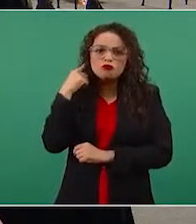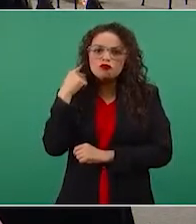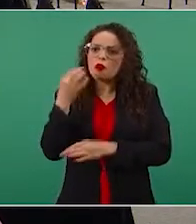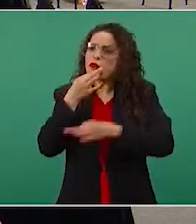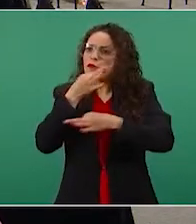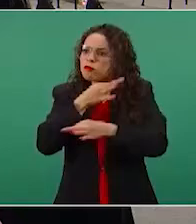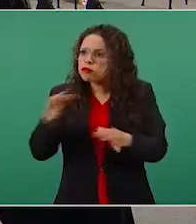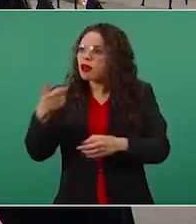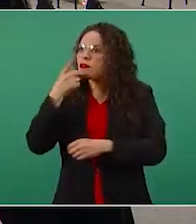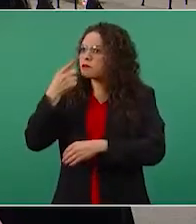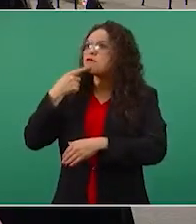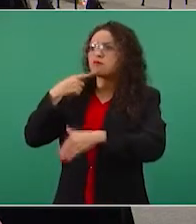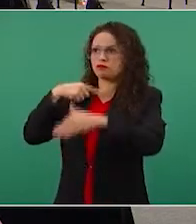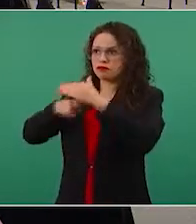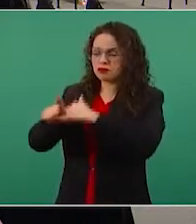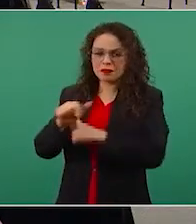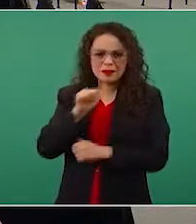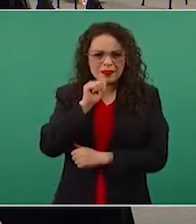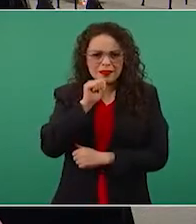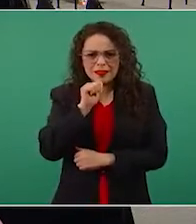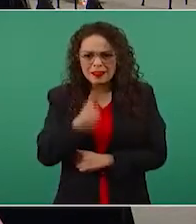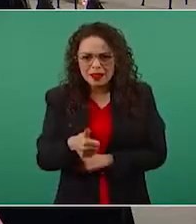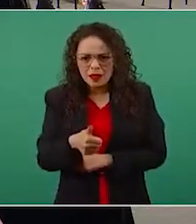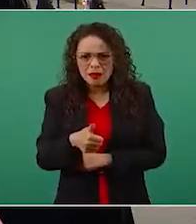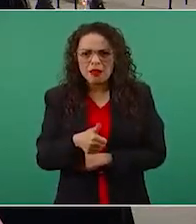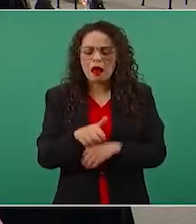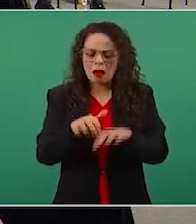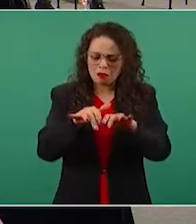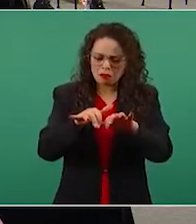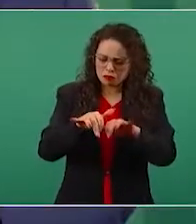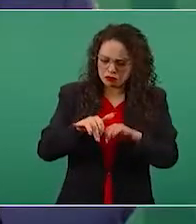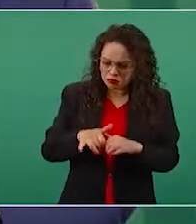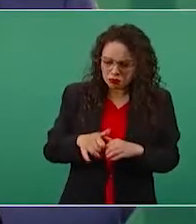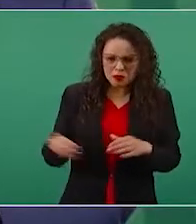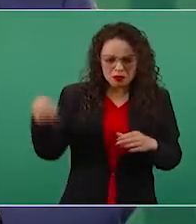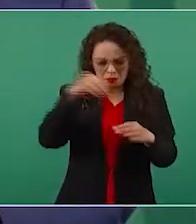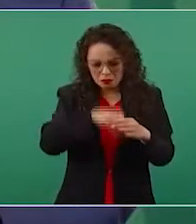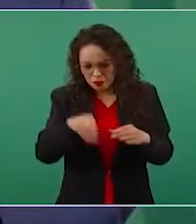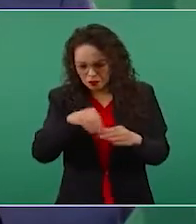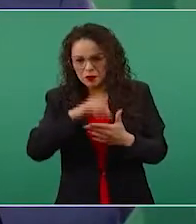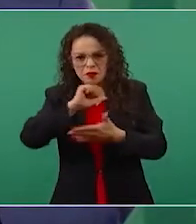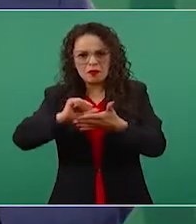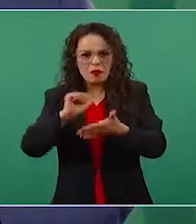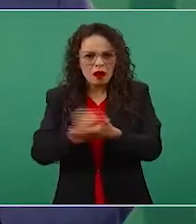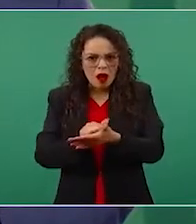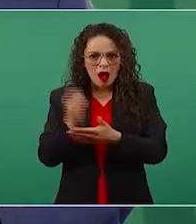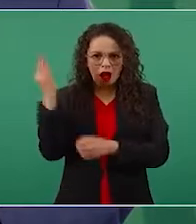se cuentan los votos, no hay relleno de las urnas, no hay falsificación de las actas,